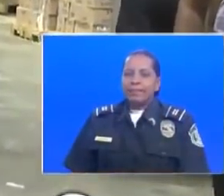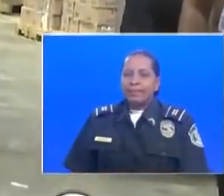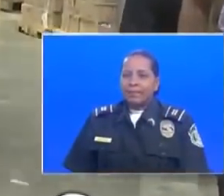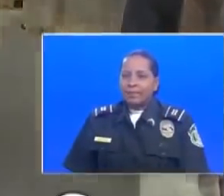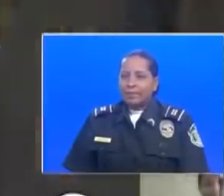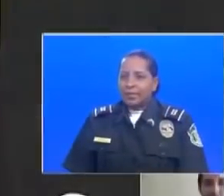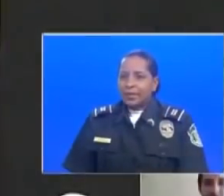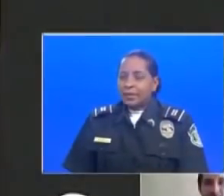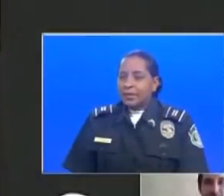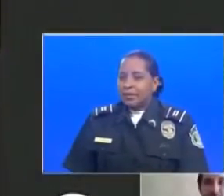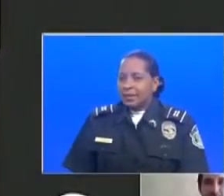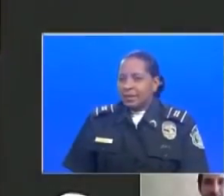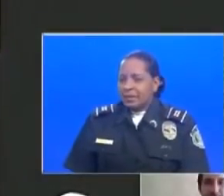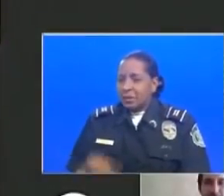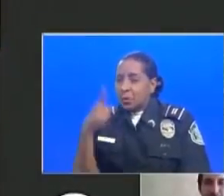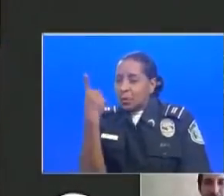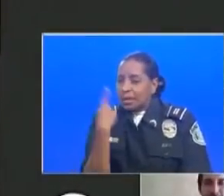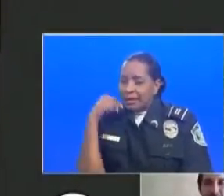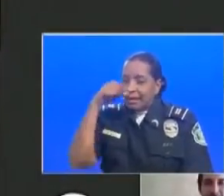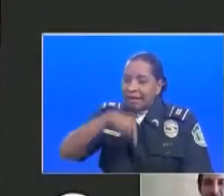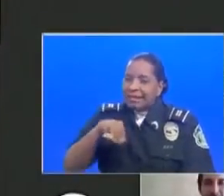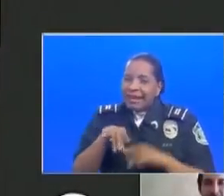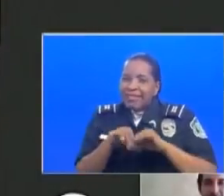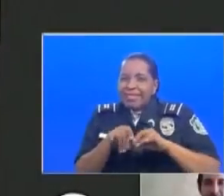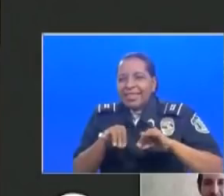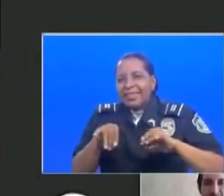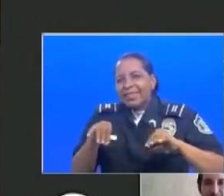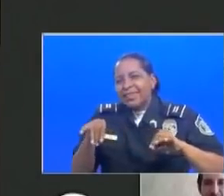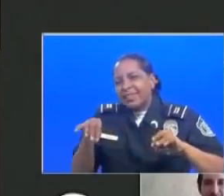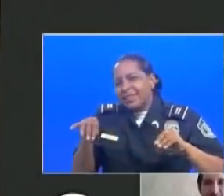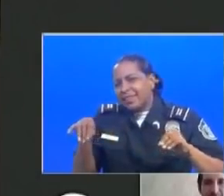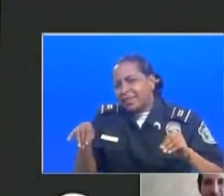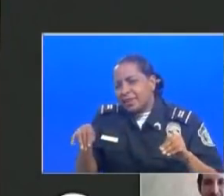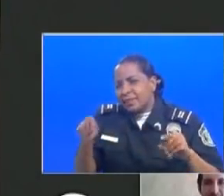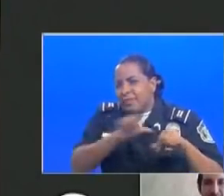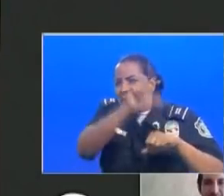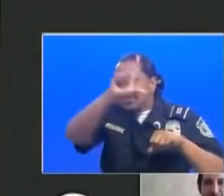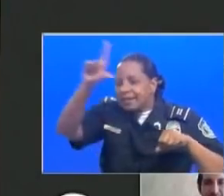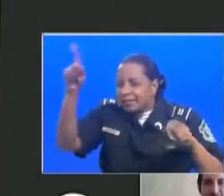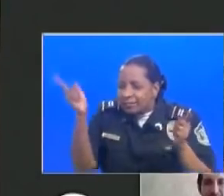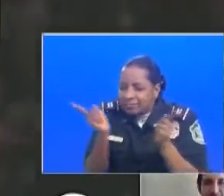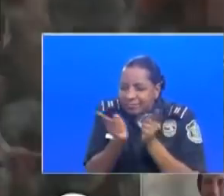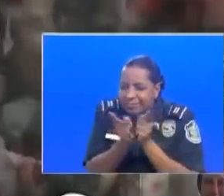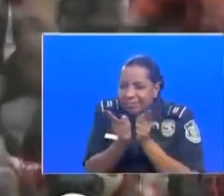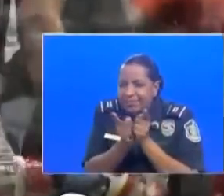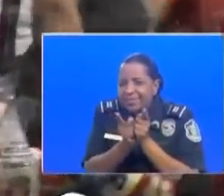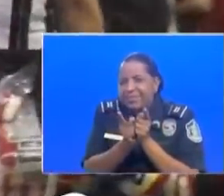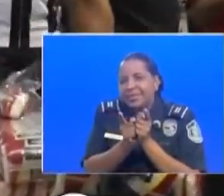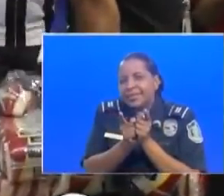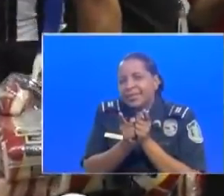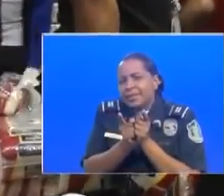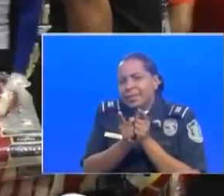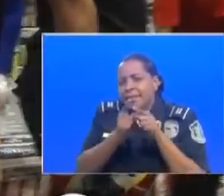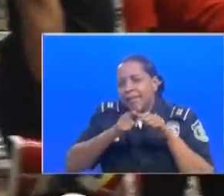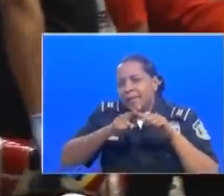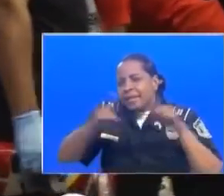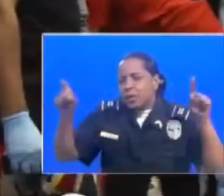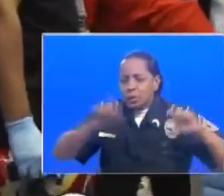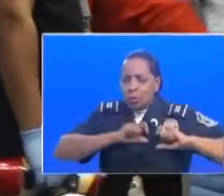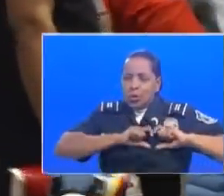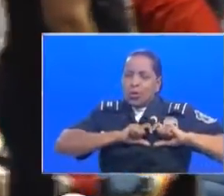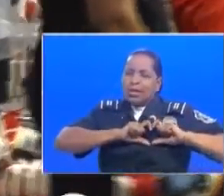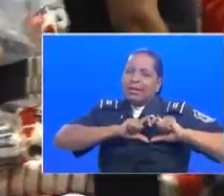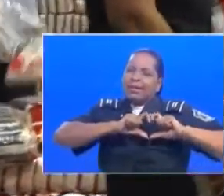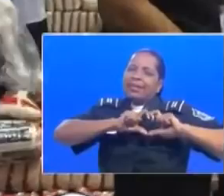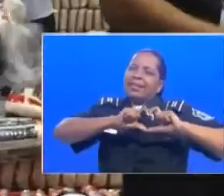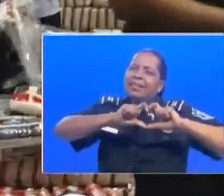Soy de esta tierra que en el mapa es tan pequeña, pero de un corazón